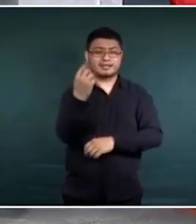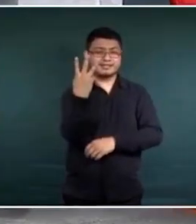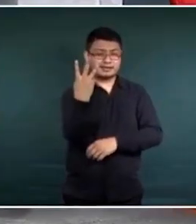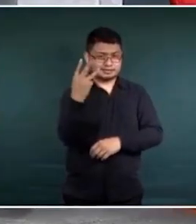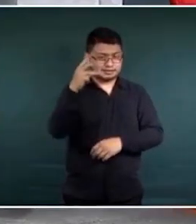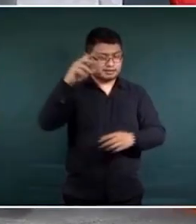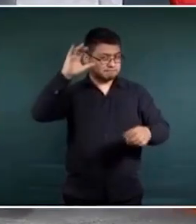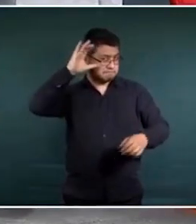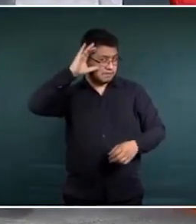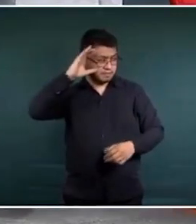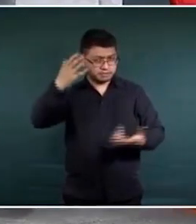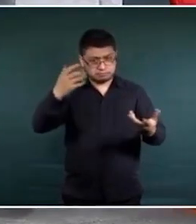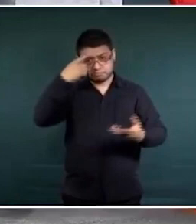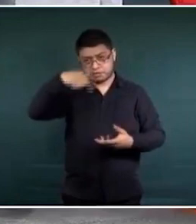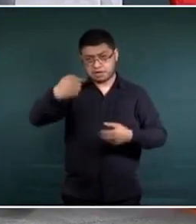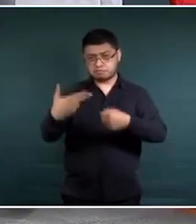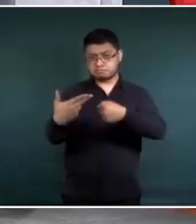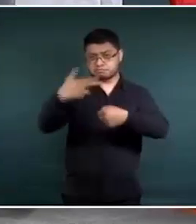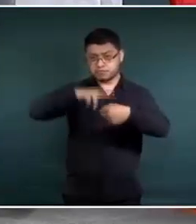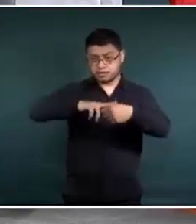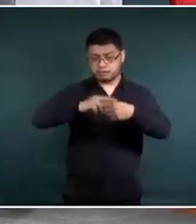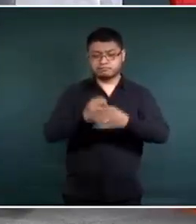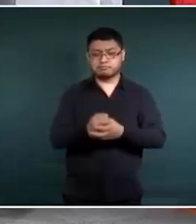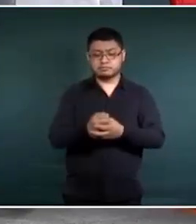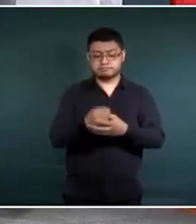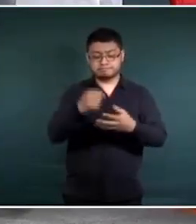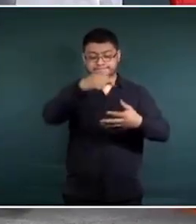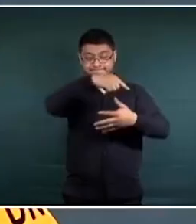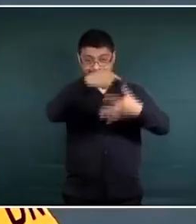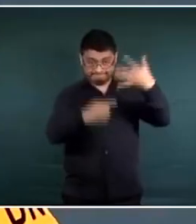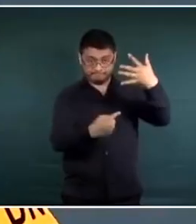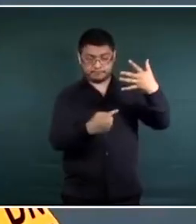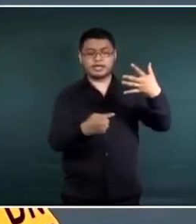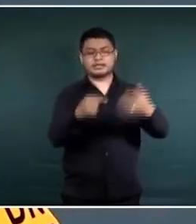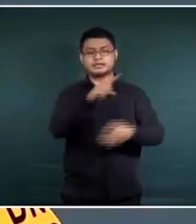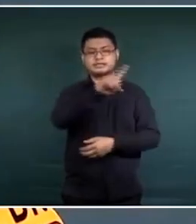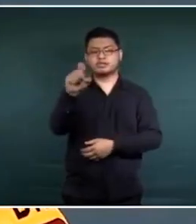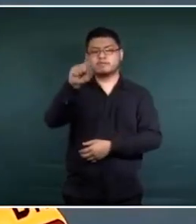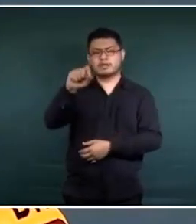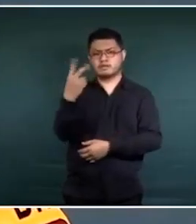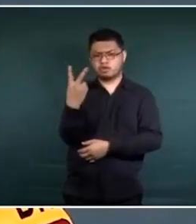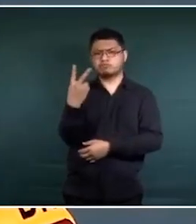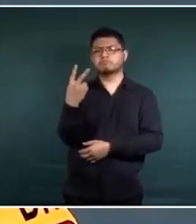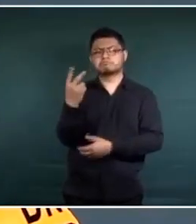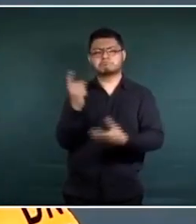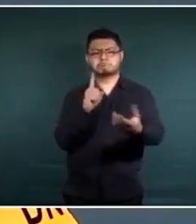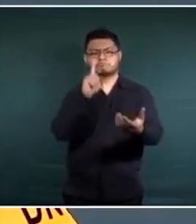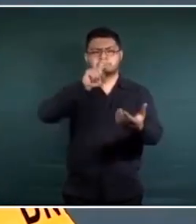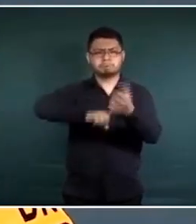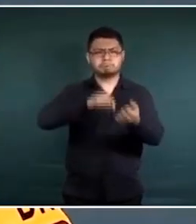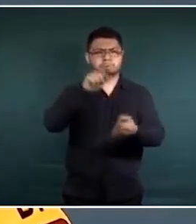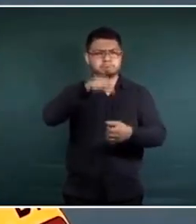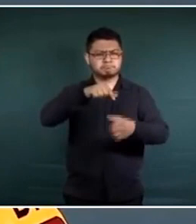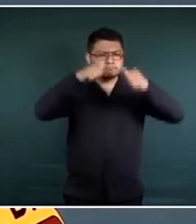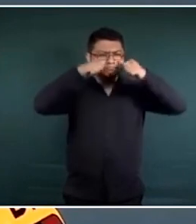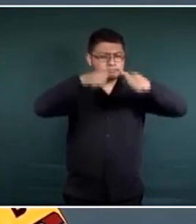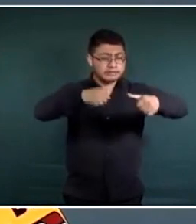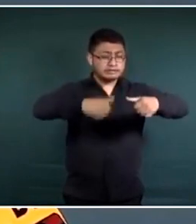hospitalización, de las cuales 122 están ocupadas en terapia intensiva,